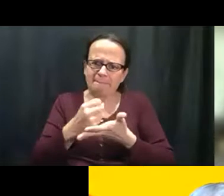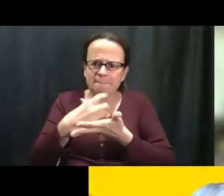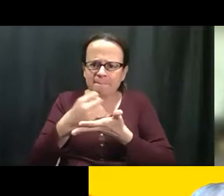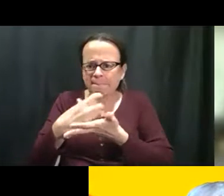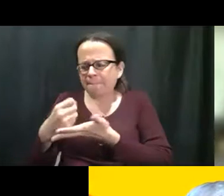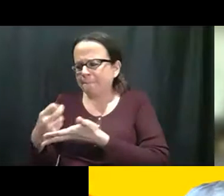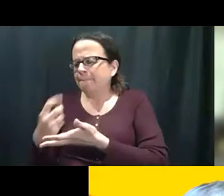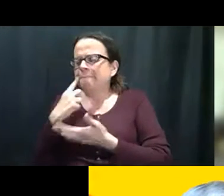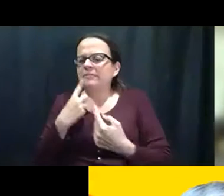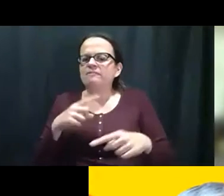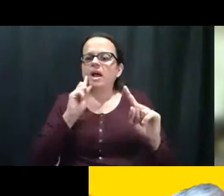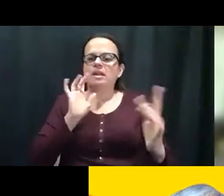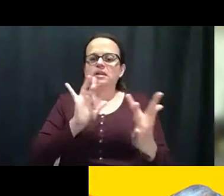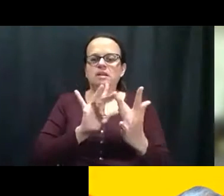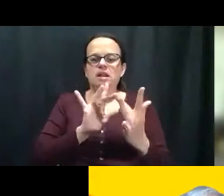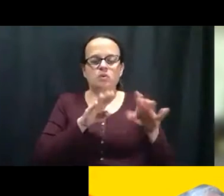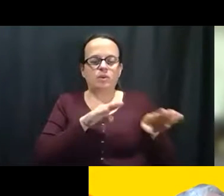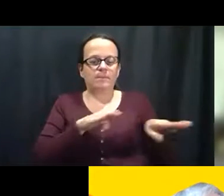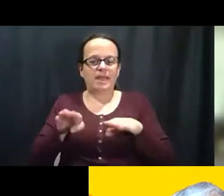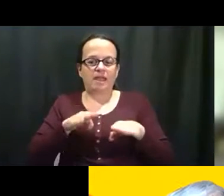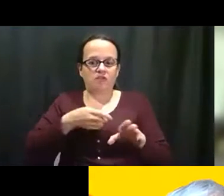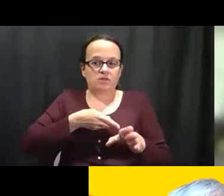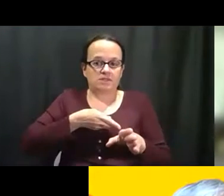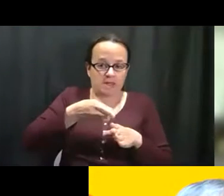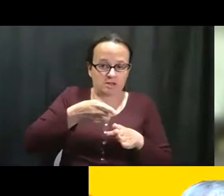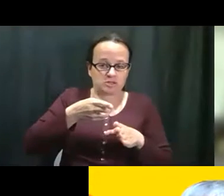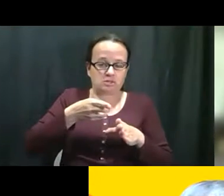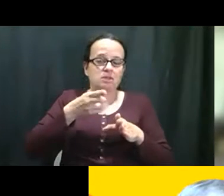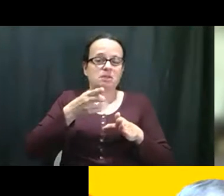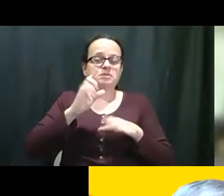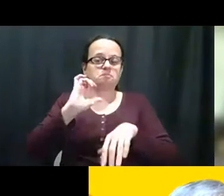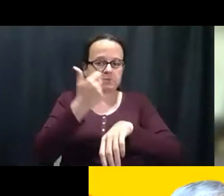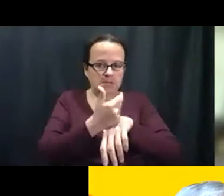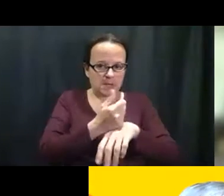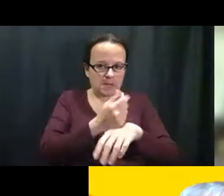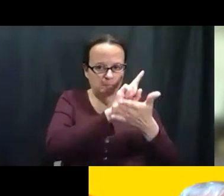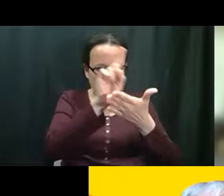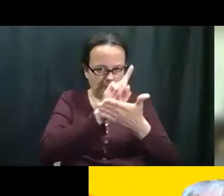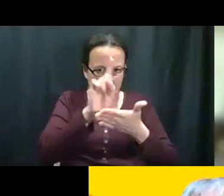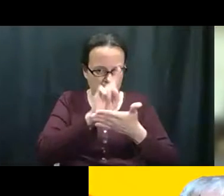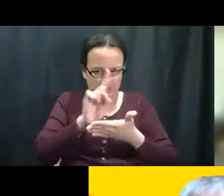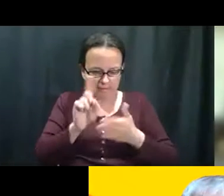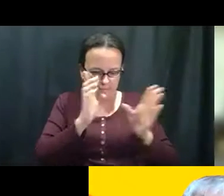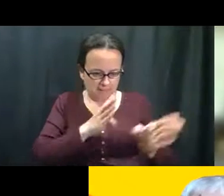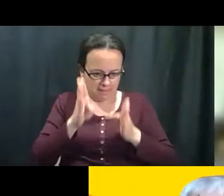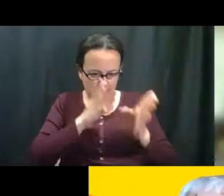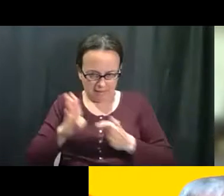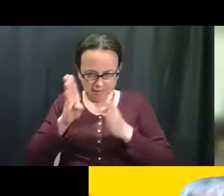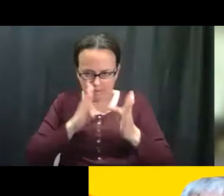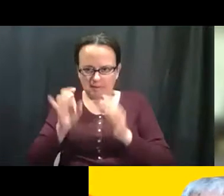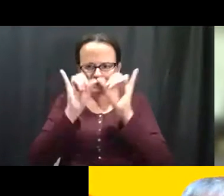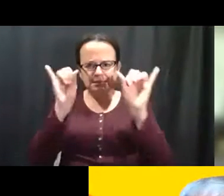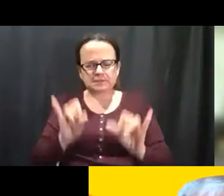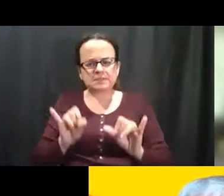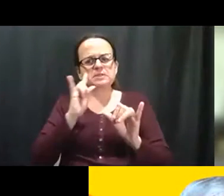lo que nosotros necesitábamos. Y nosotros fuimos a, a una especialista de comportamiento para hacer un, un sistema de